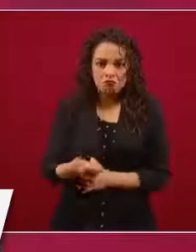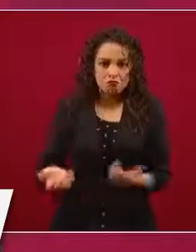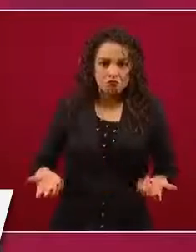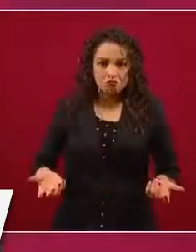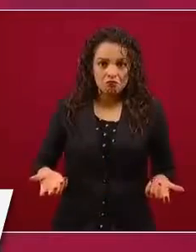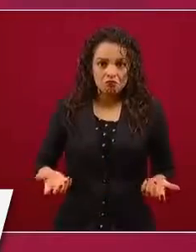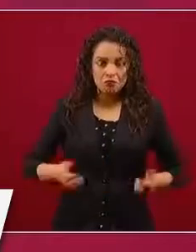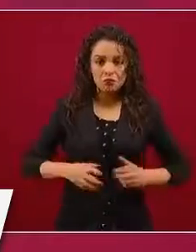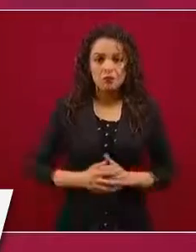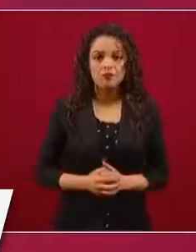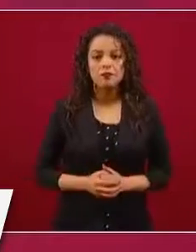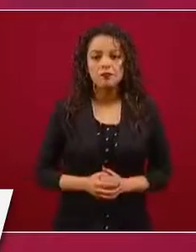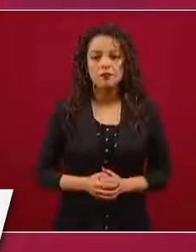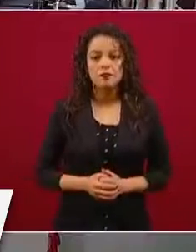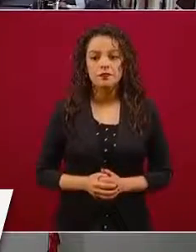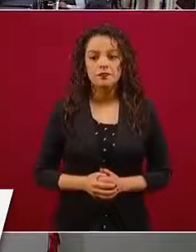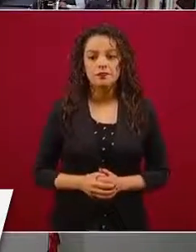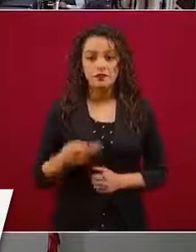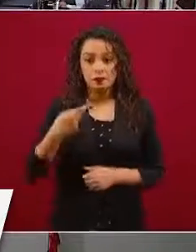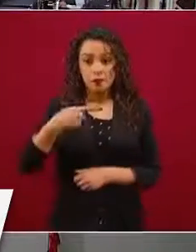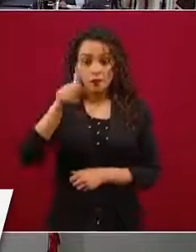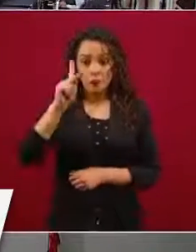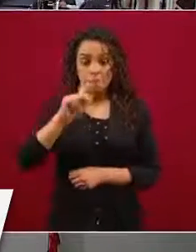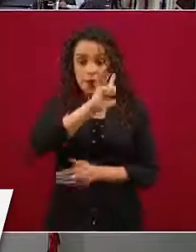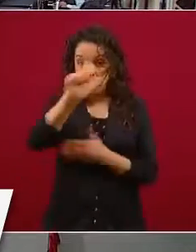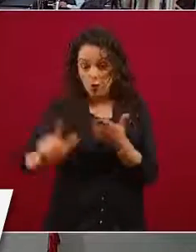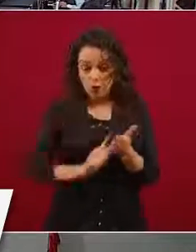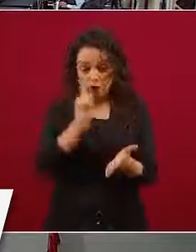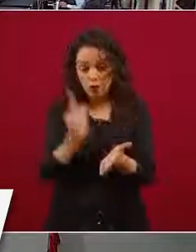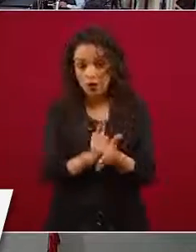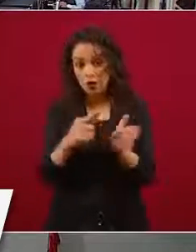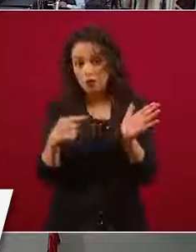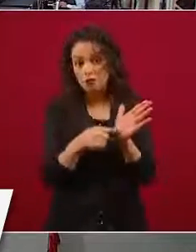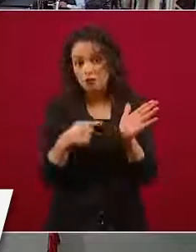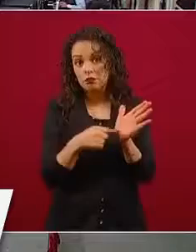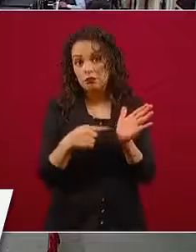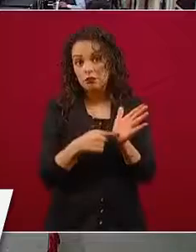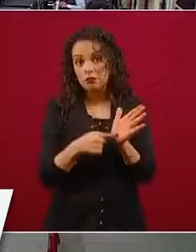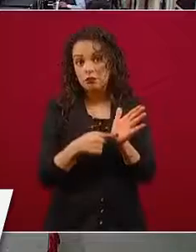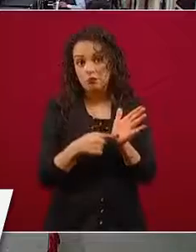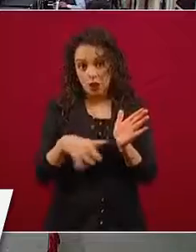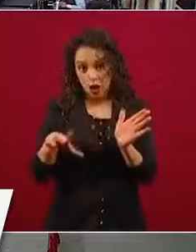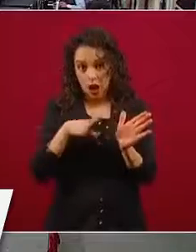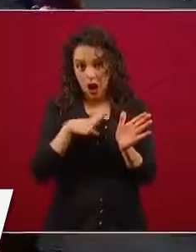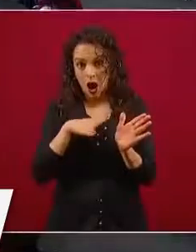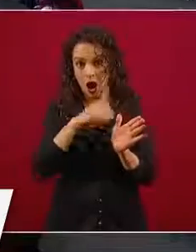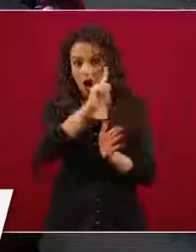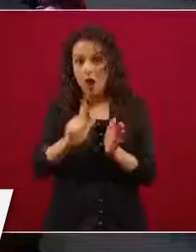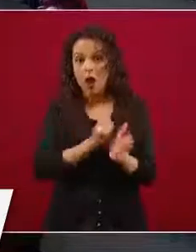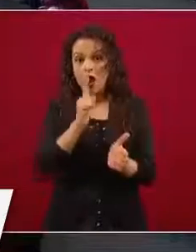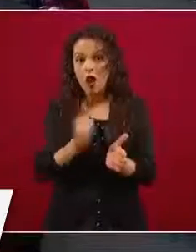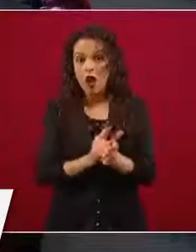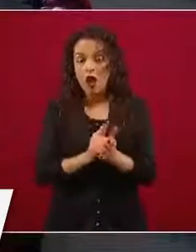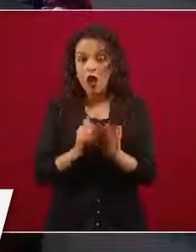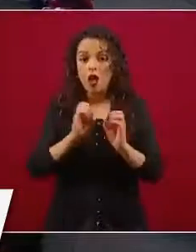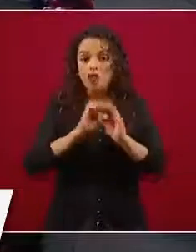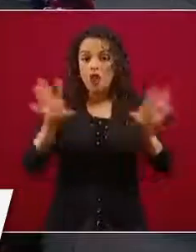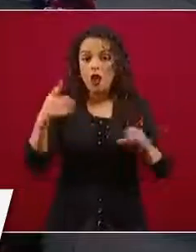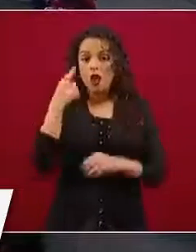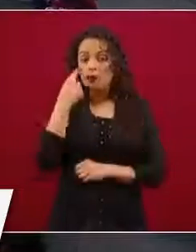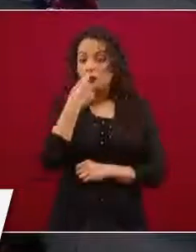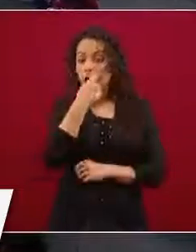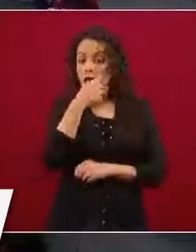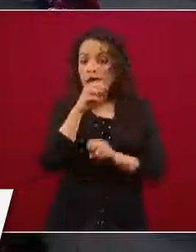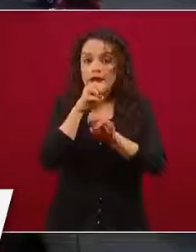Entonces, pero hay una ley atrás, que es la ley de transparencia. Sí. Entonces, quien no está cumpliendo la ley de transparencia